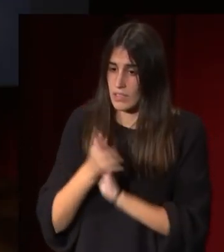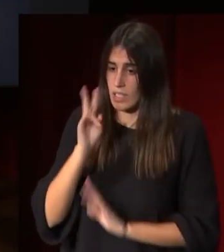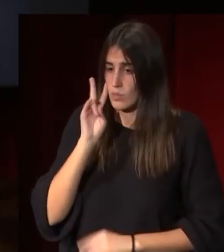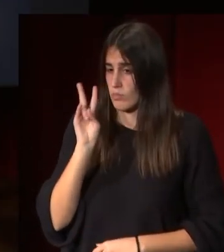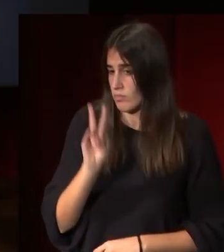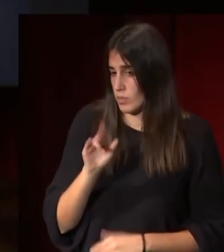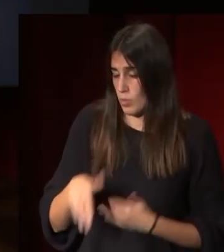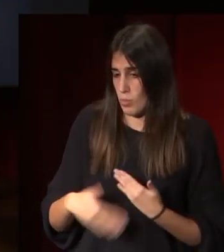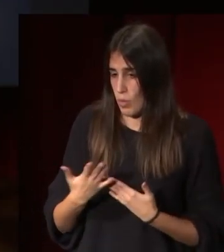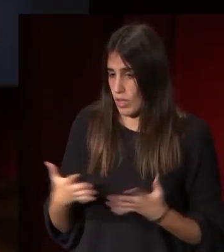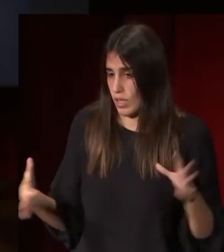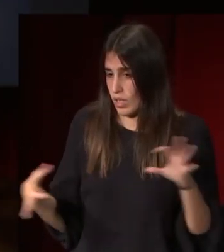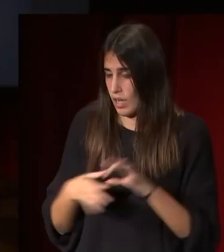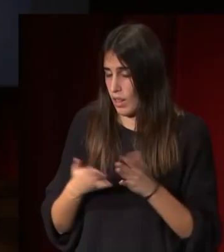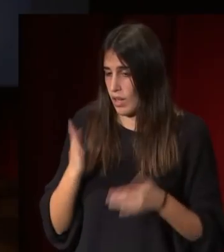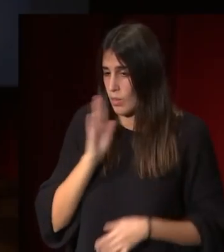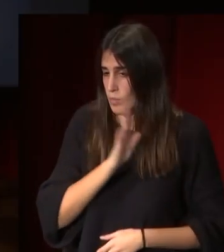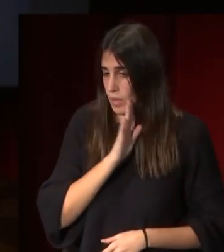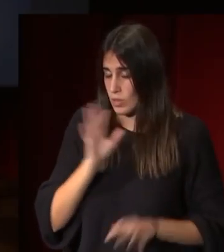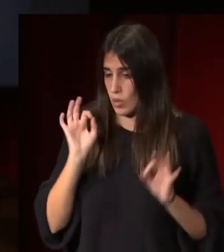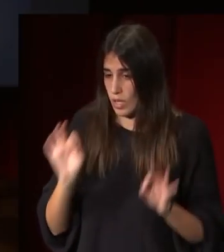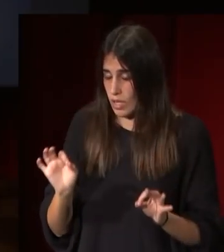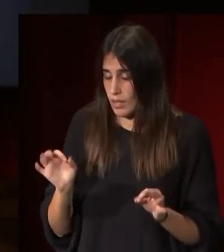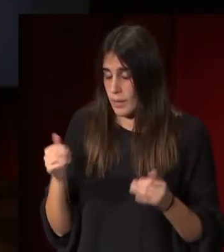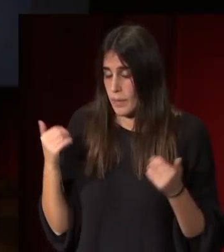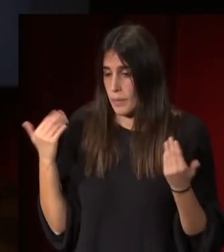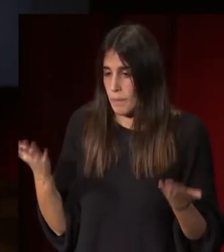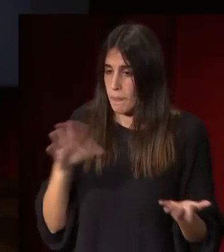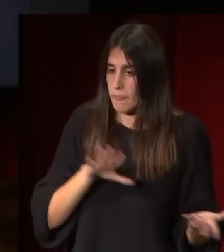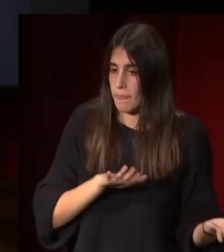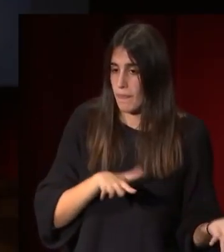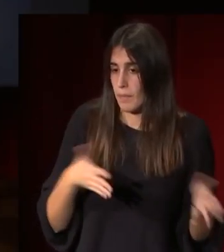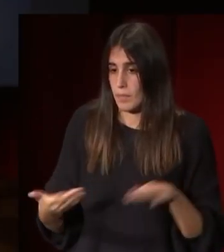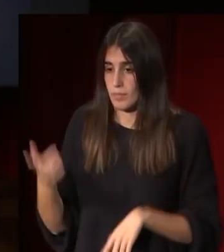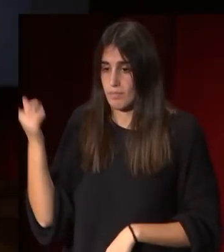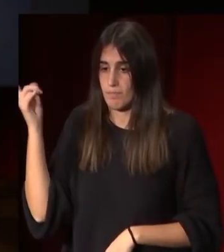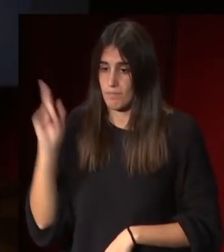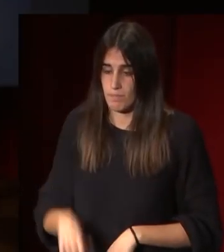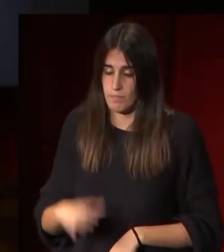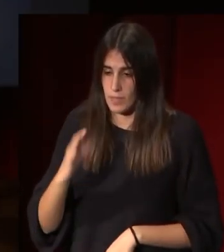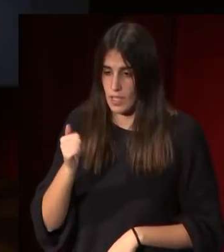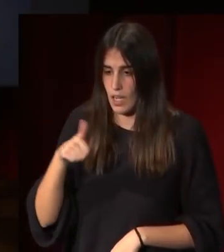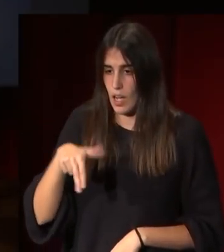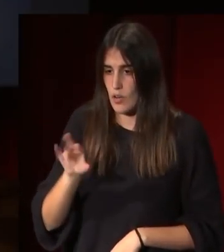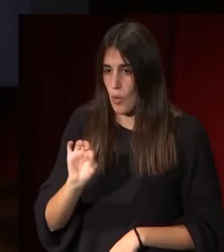modelo de Matrona que ha aplicado también Canova en este caso